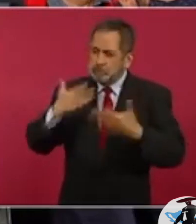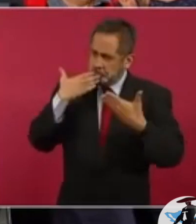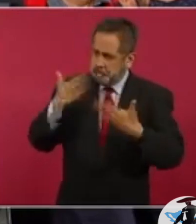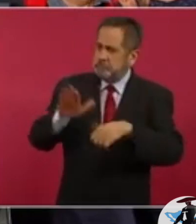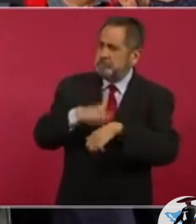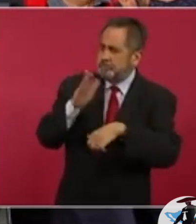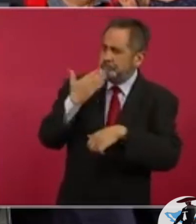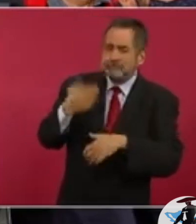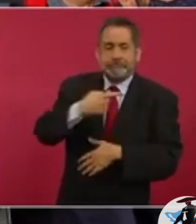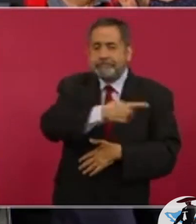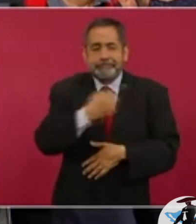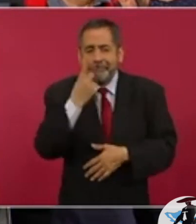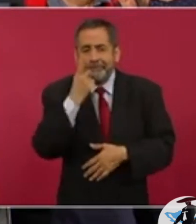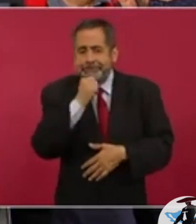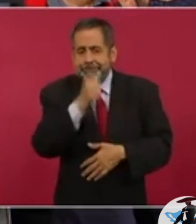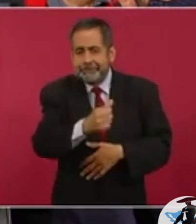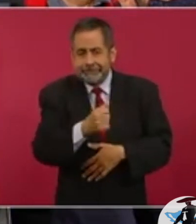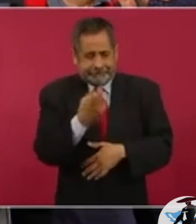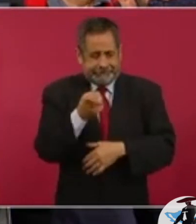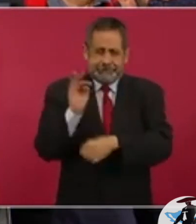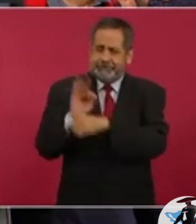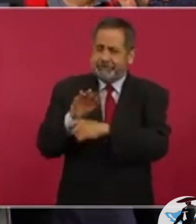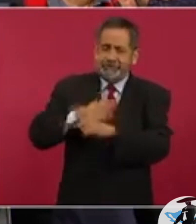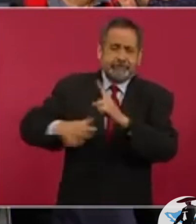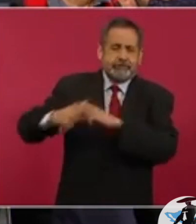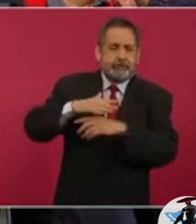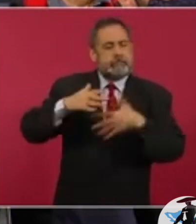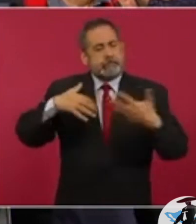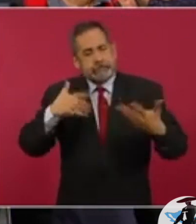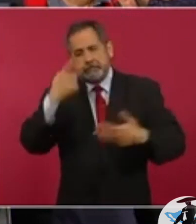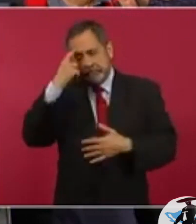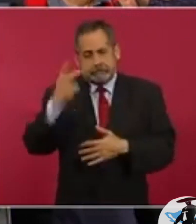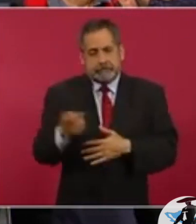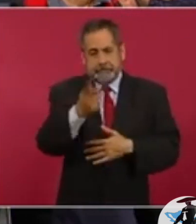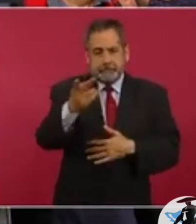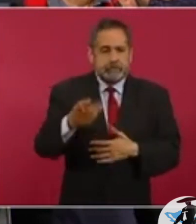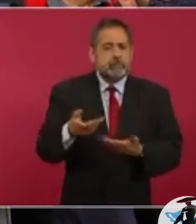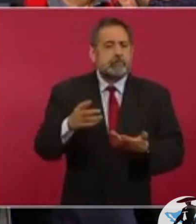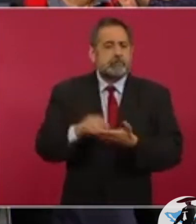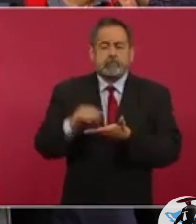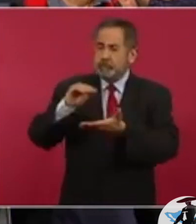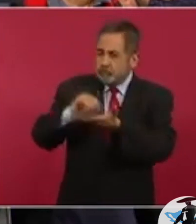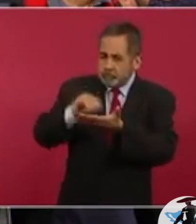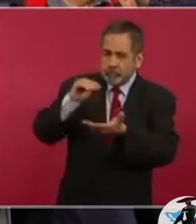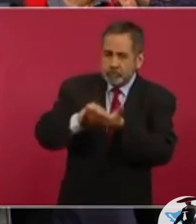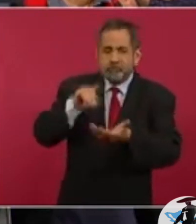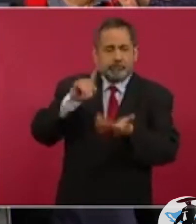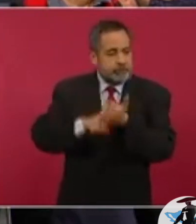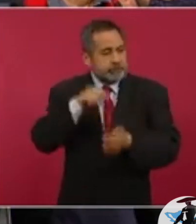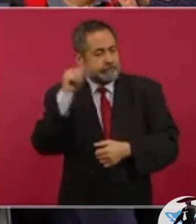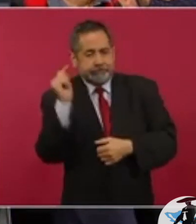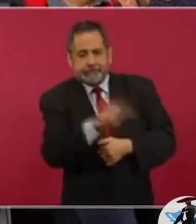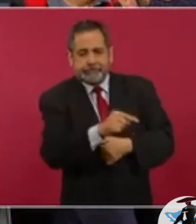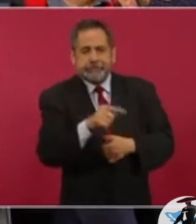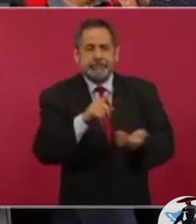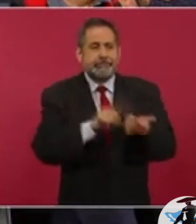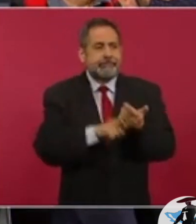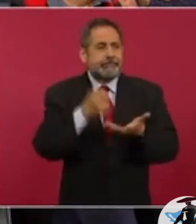que es precisamente parte de lo del medioambiente. Yo le preguntaría, presidente, sigue y vuelve a salir el tema del